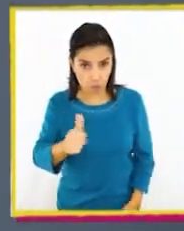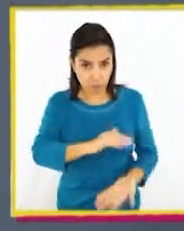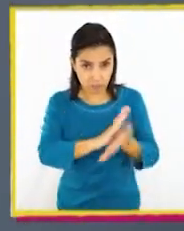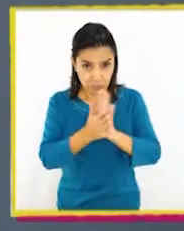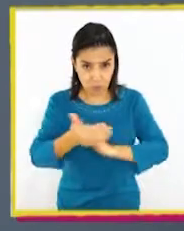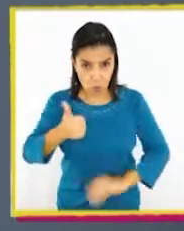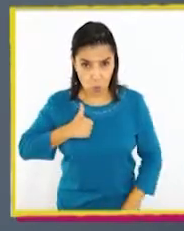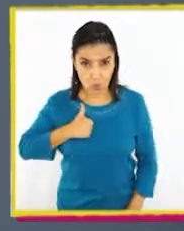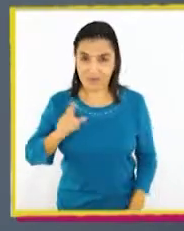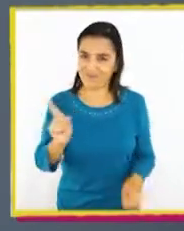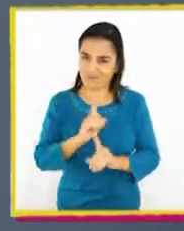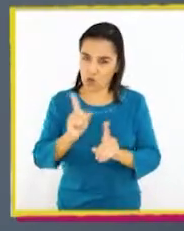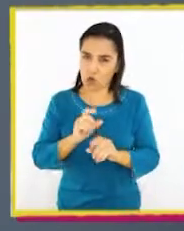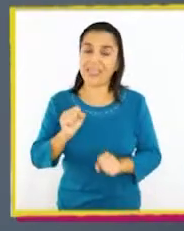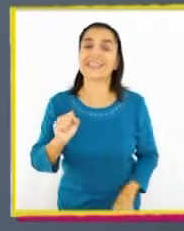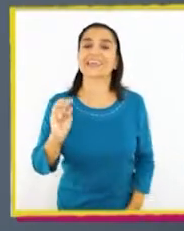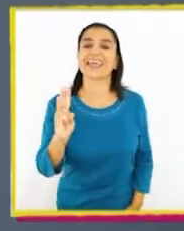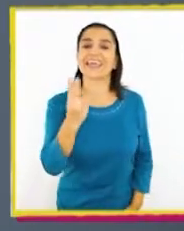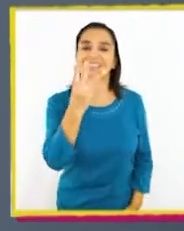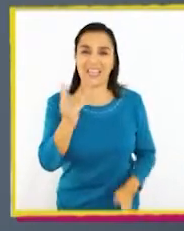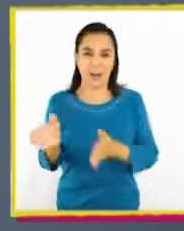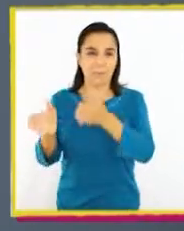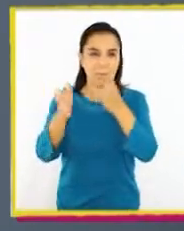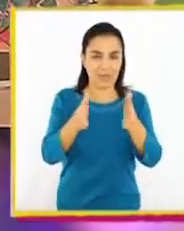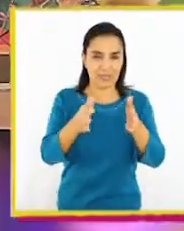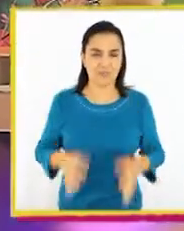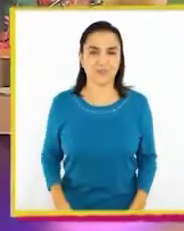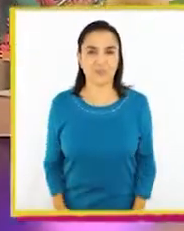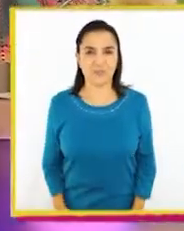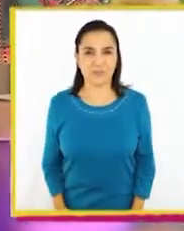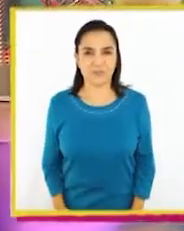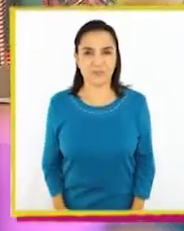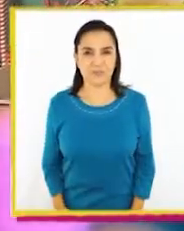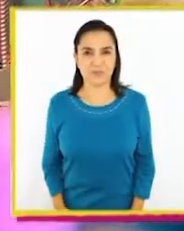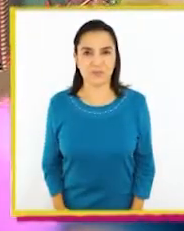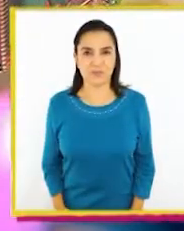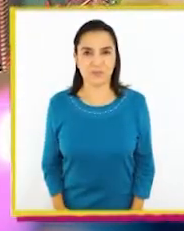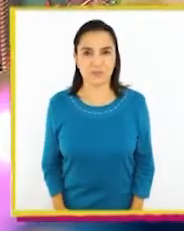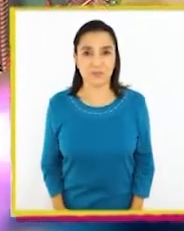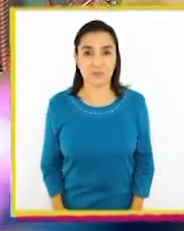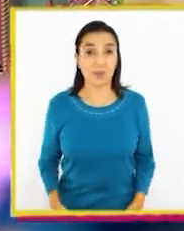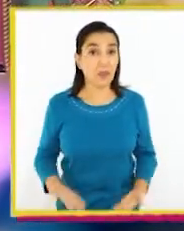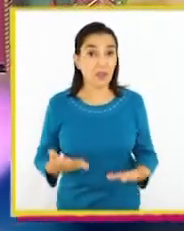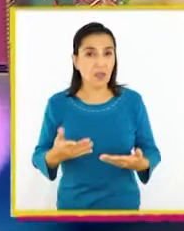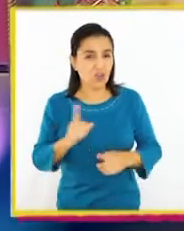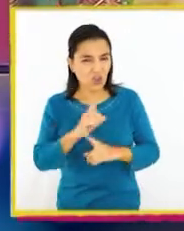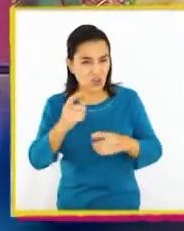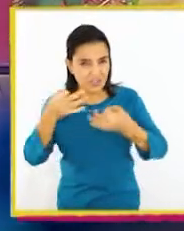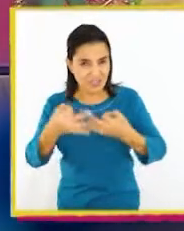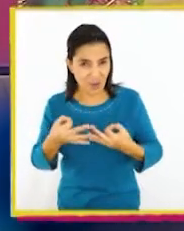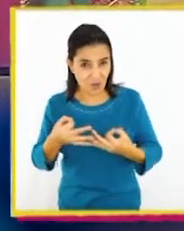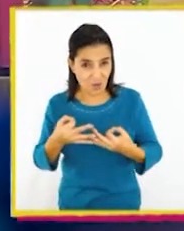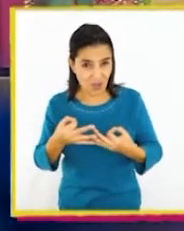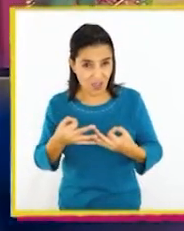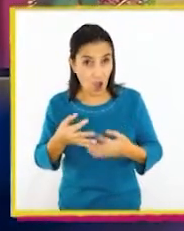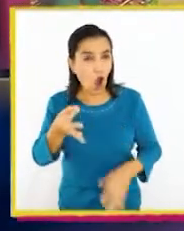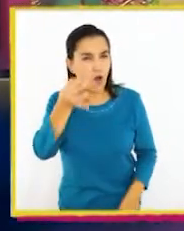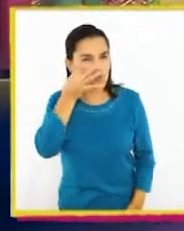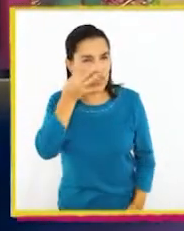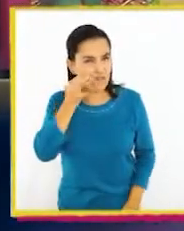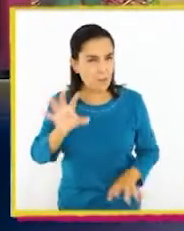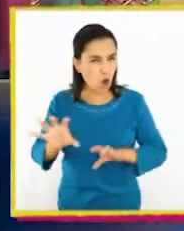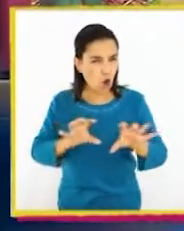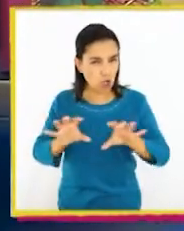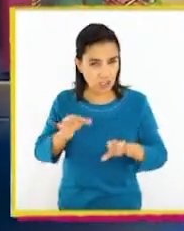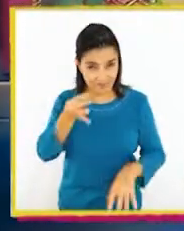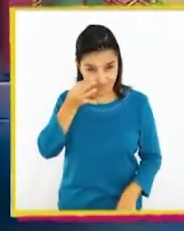Y aquí viene nuestro tercer paso. Sobre cuáles no estamos seguros. Observemos los objetos.